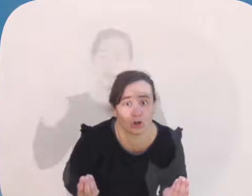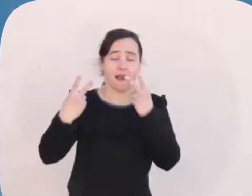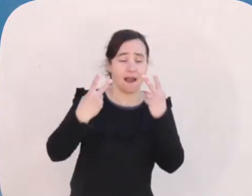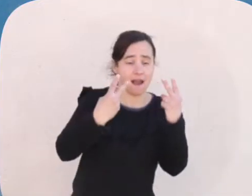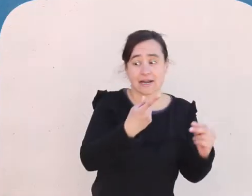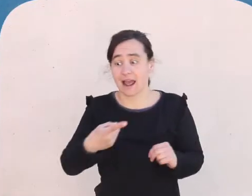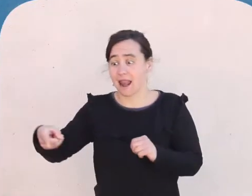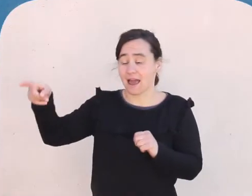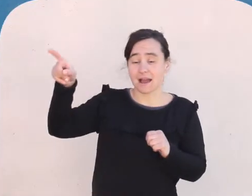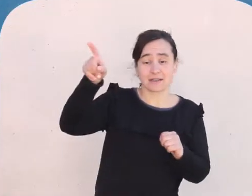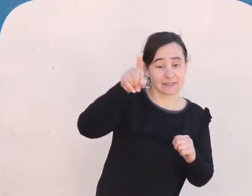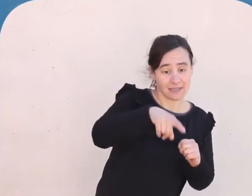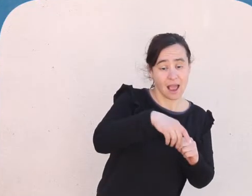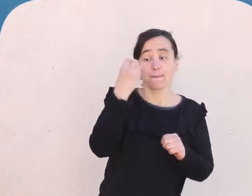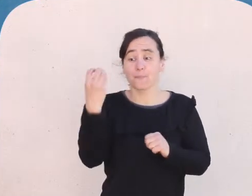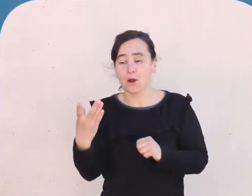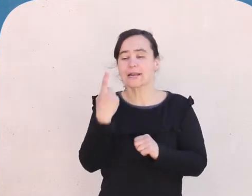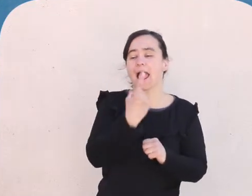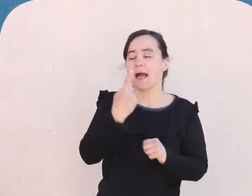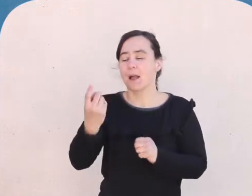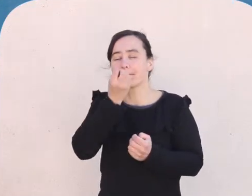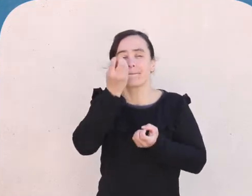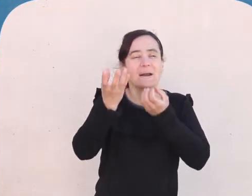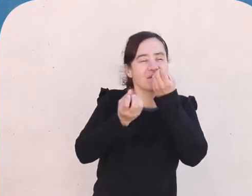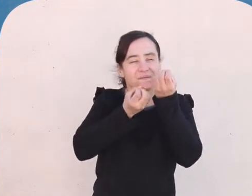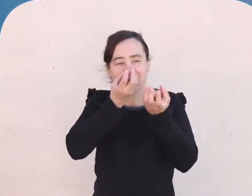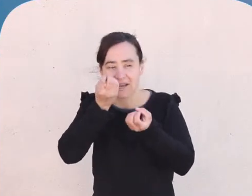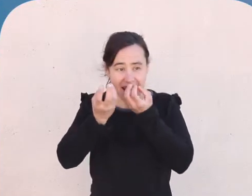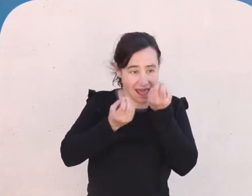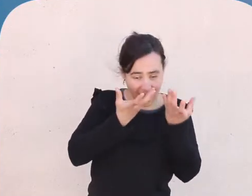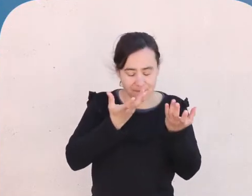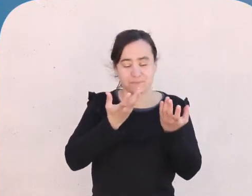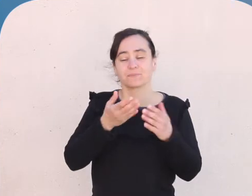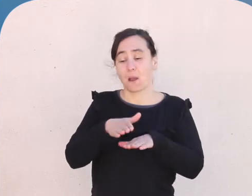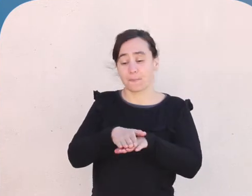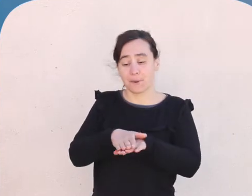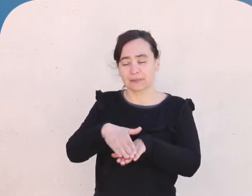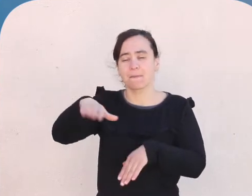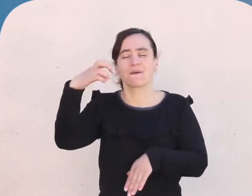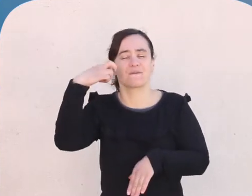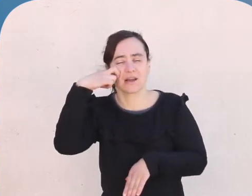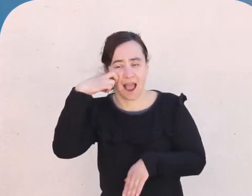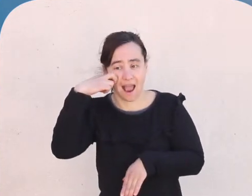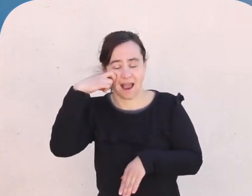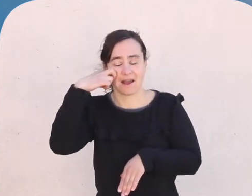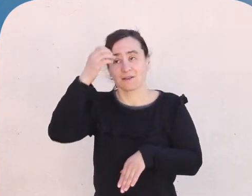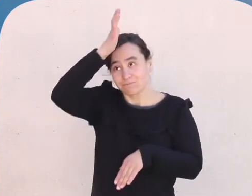raya. Porque cuando los viajeros regresaban en cada primavera, los peces más viejos